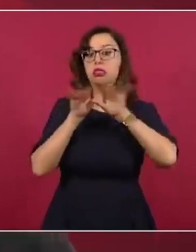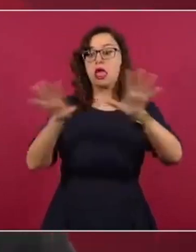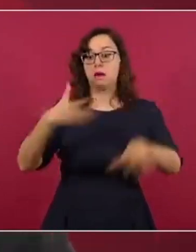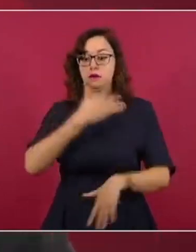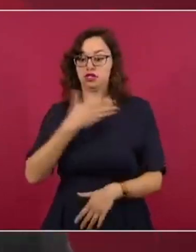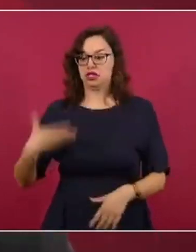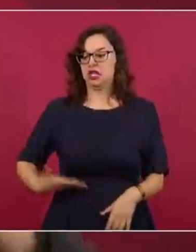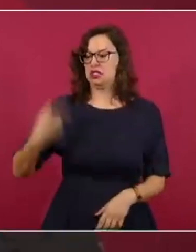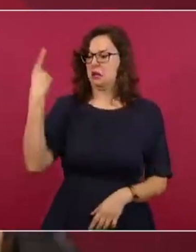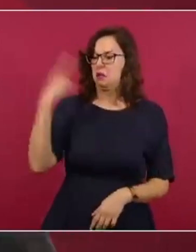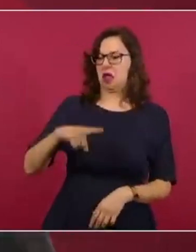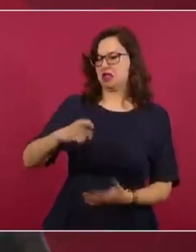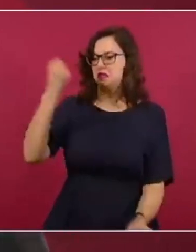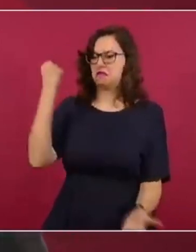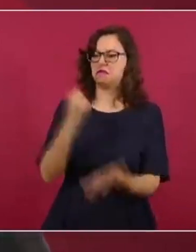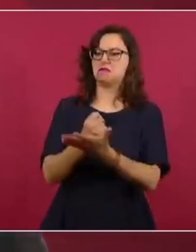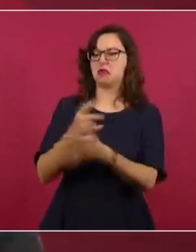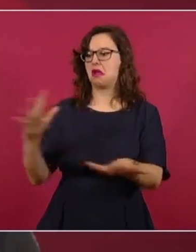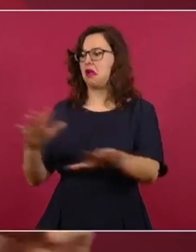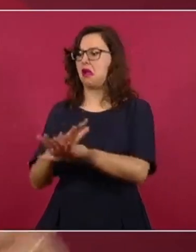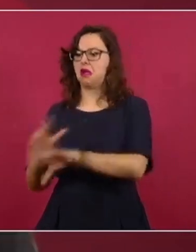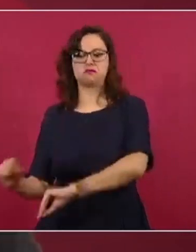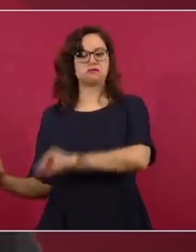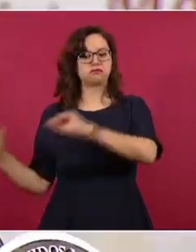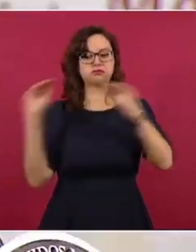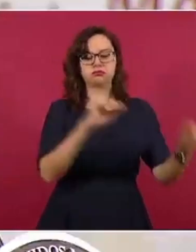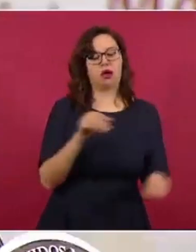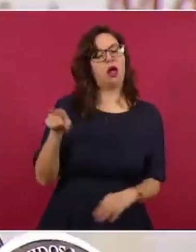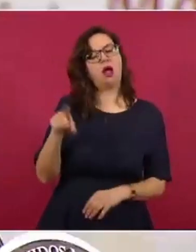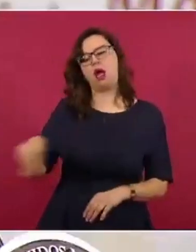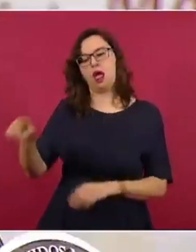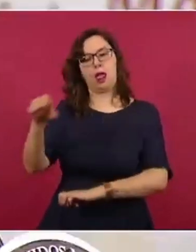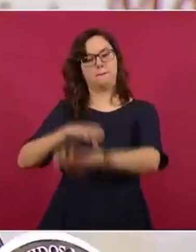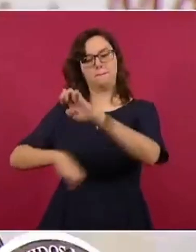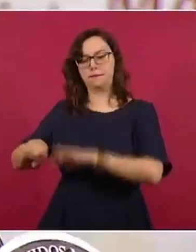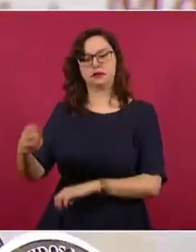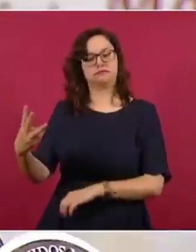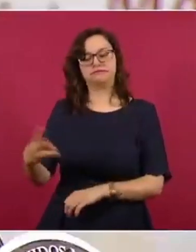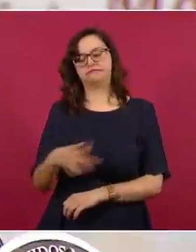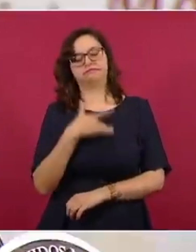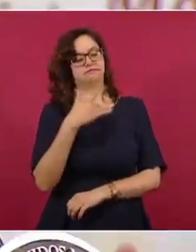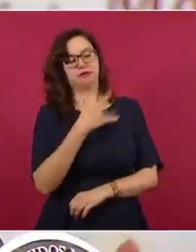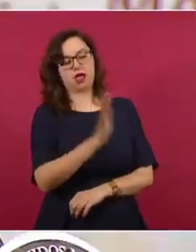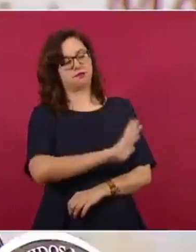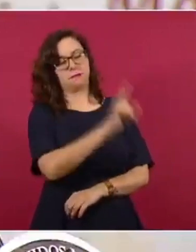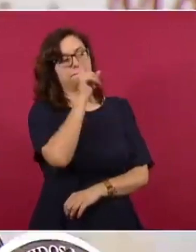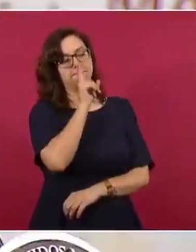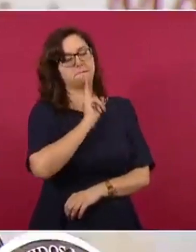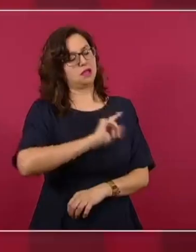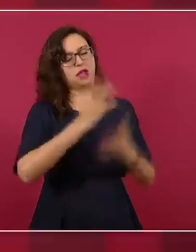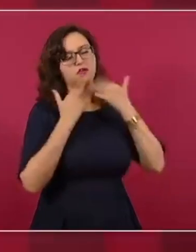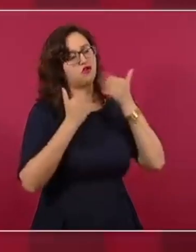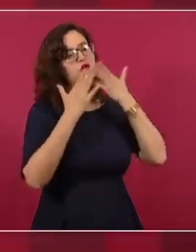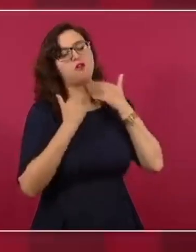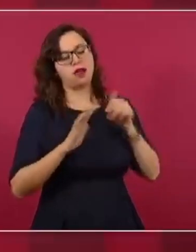para limitar el número de vuelos desde el aeropuerto de la Ciudad de México. Ese decreto